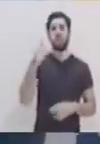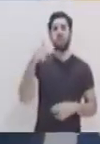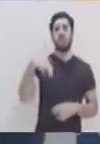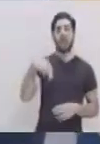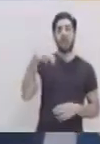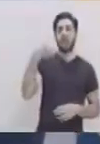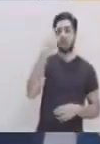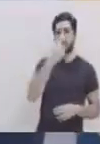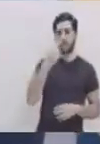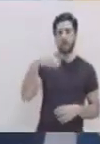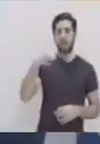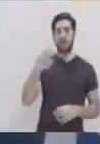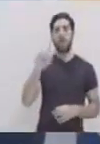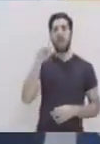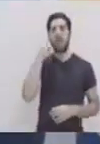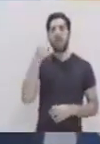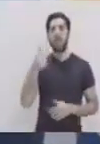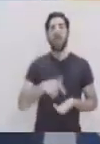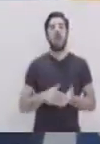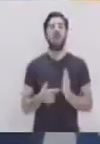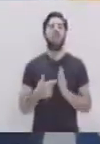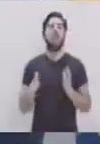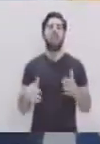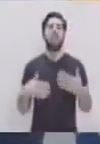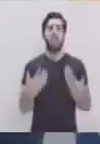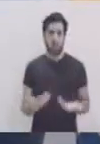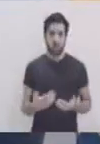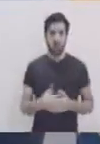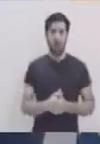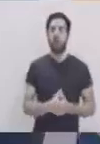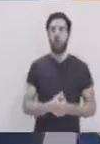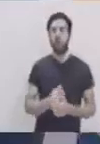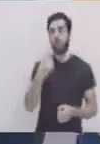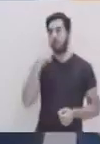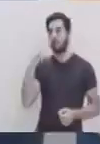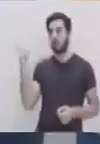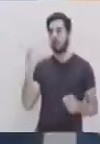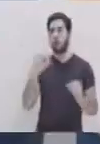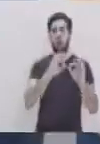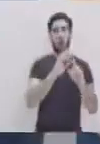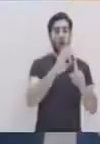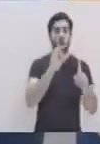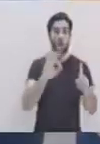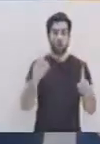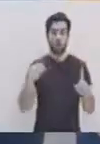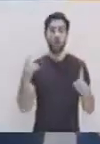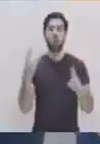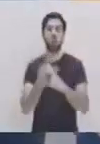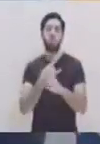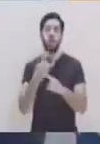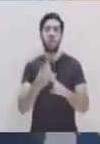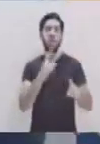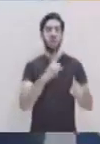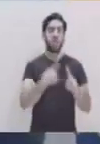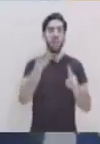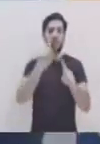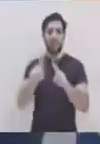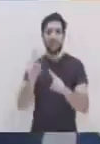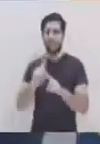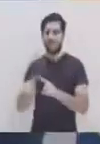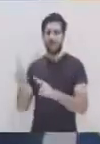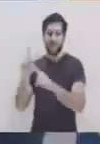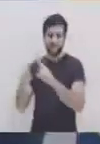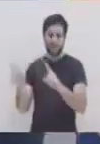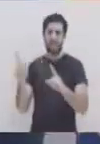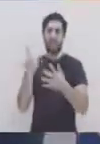referimos con el transmedia? Es esa misma narración utilizando distintos dispositivos. Usted se puede